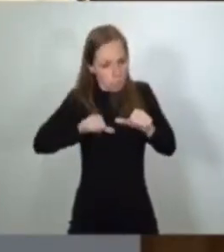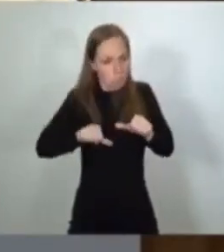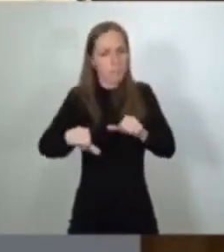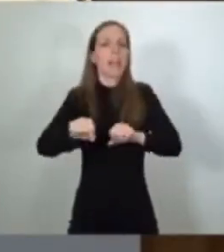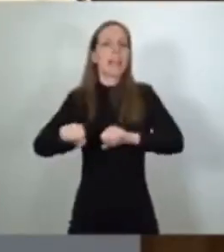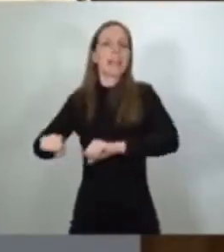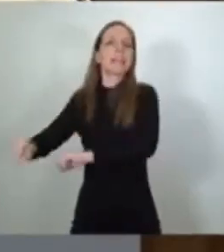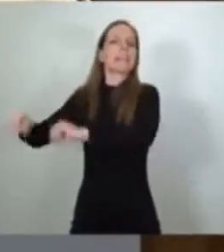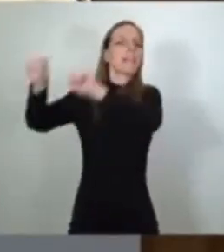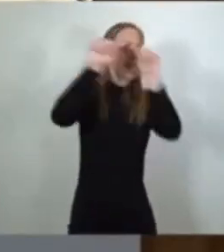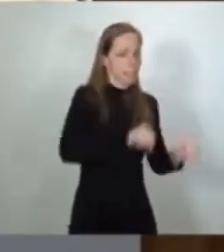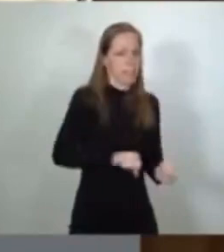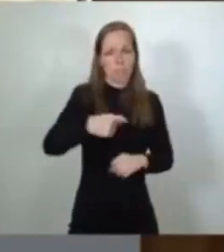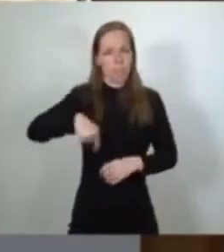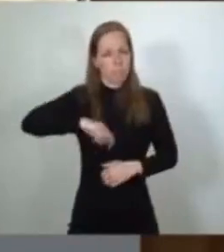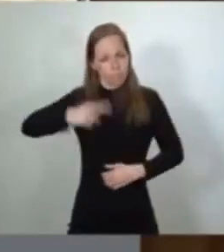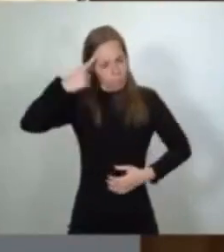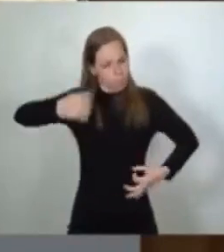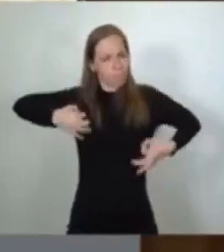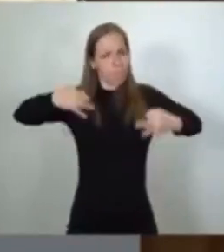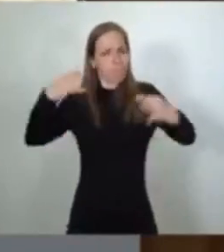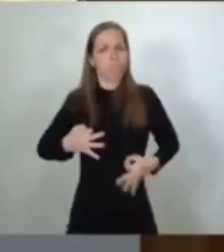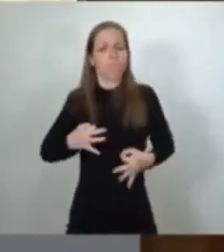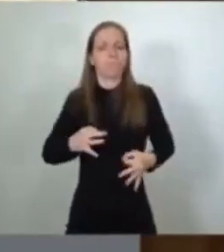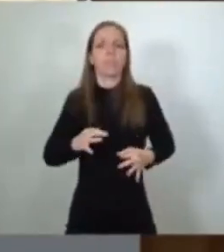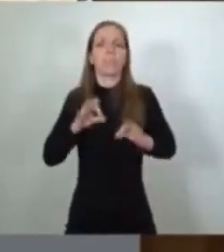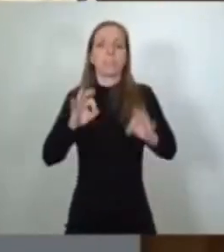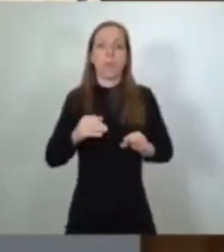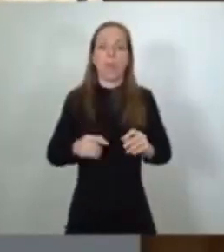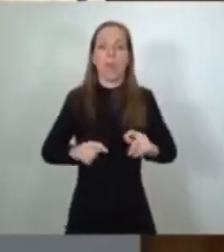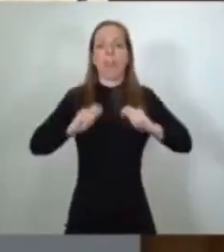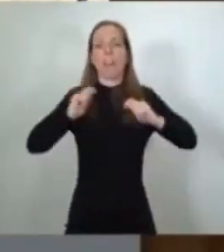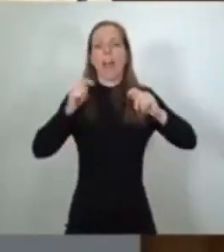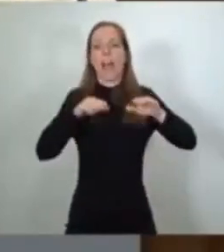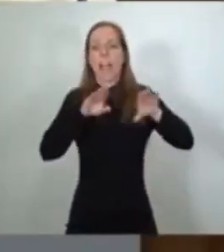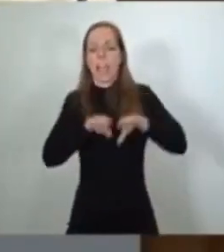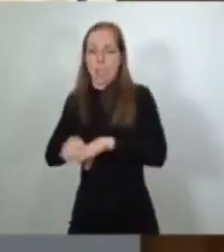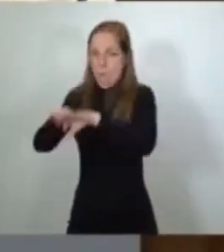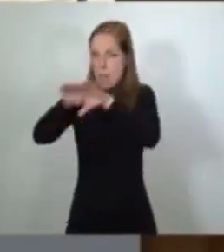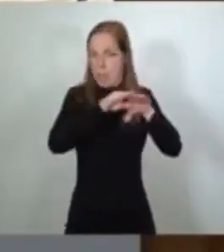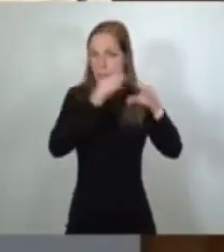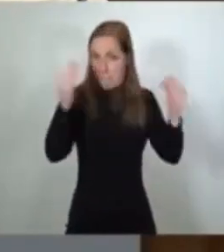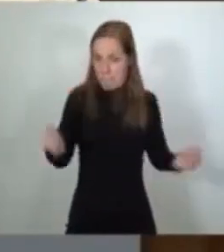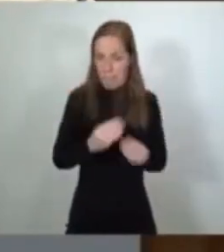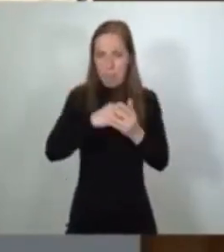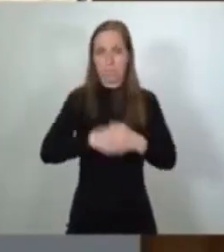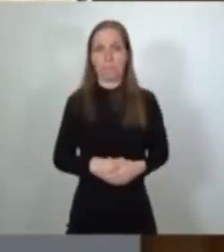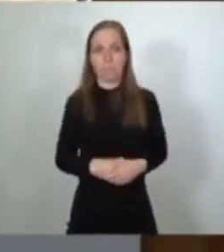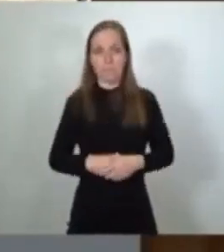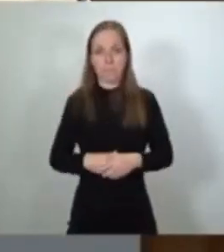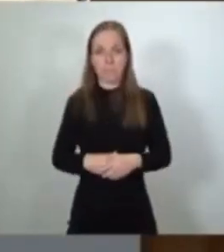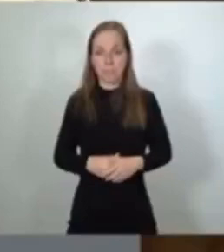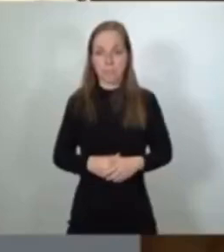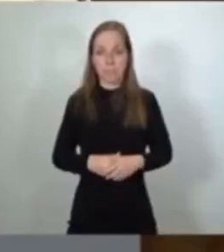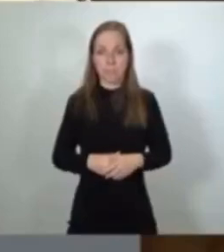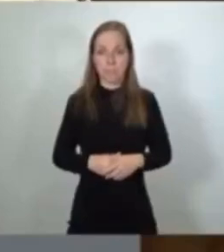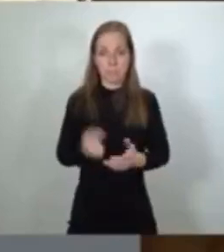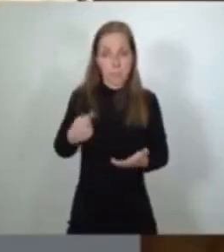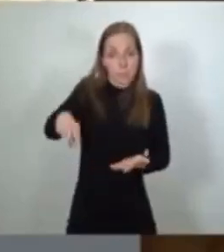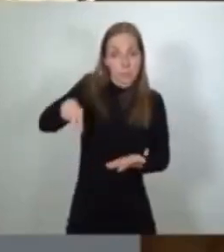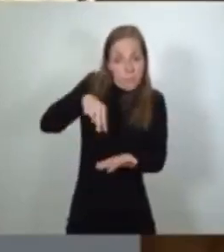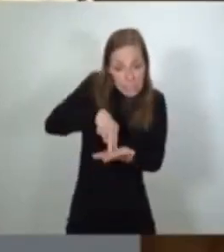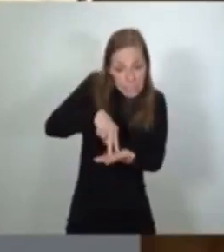y estamos convencidos que nos hará, además, mucho más iguales. No estaríamos aquí si no fuese por las personas